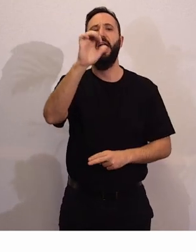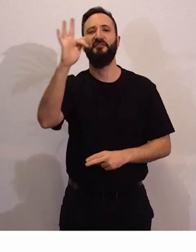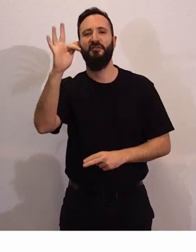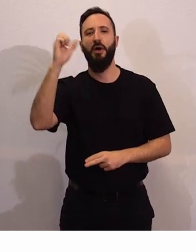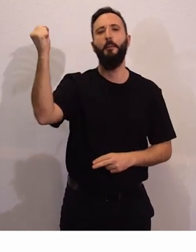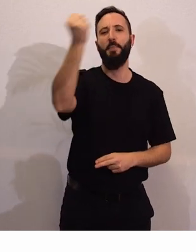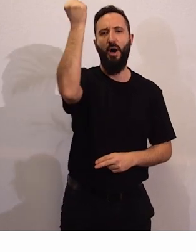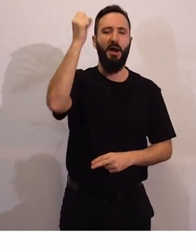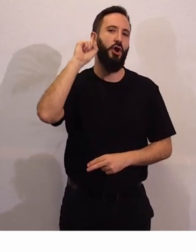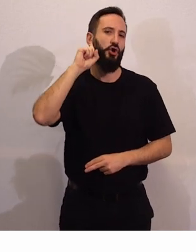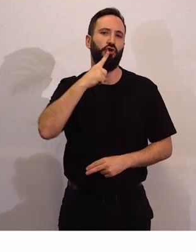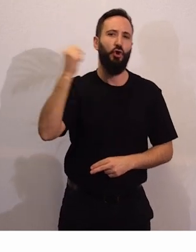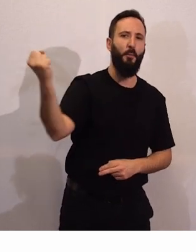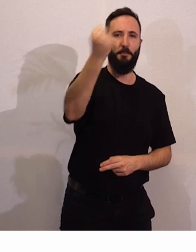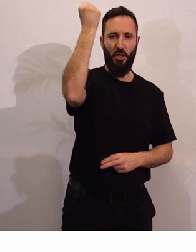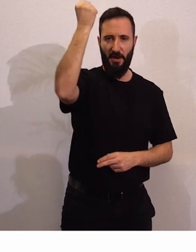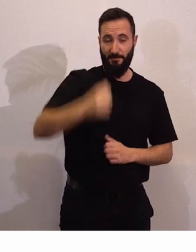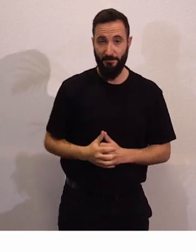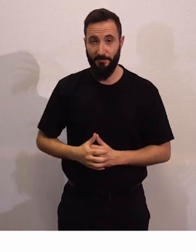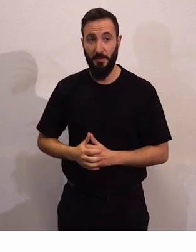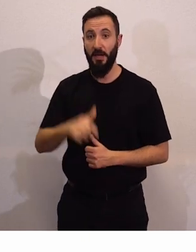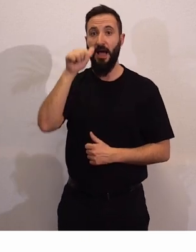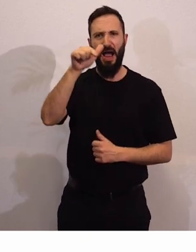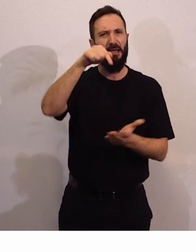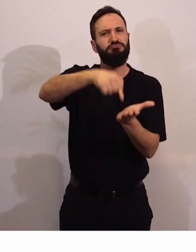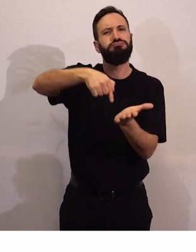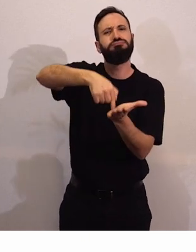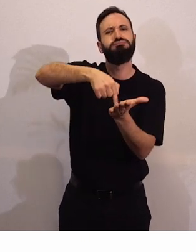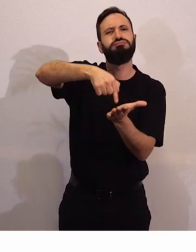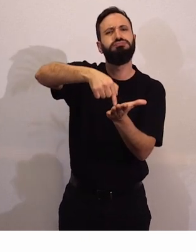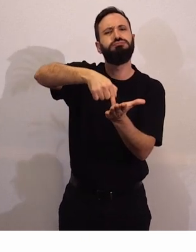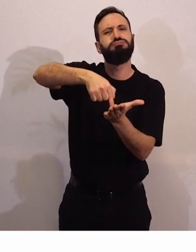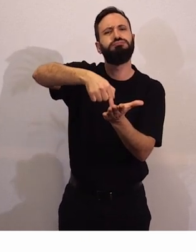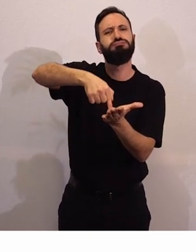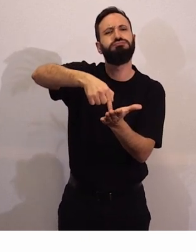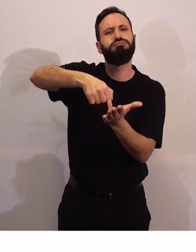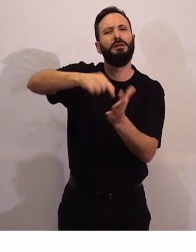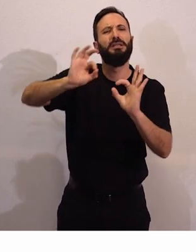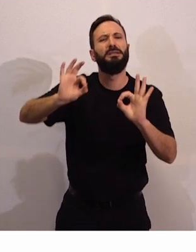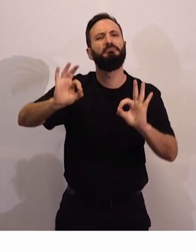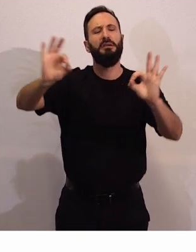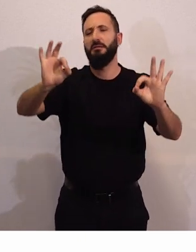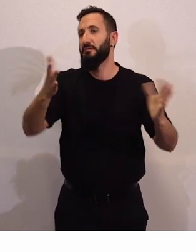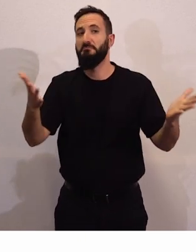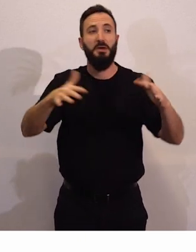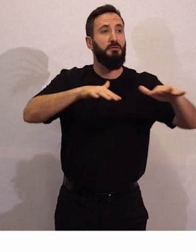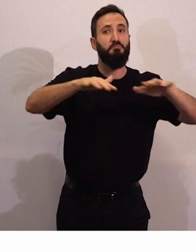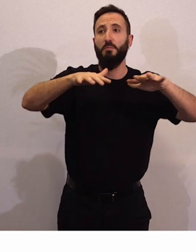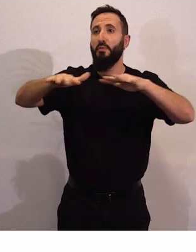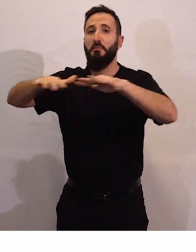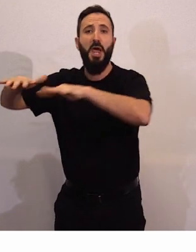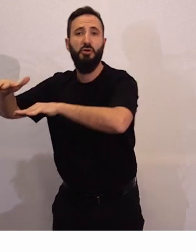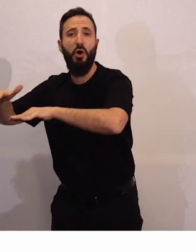el poder sordo. Y se reivindicaban frente a, bueno, pues movimientos